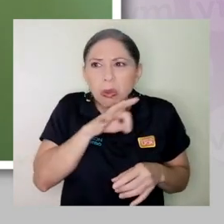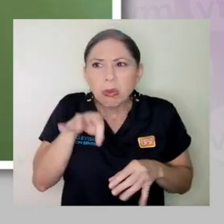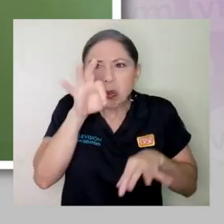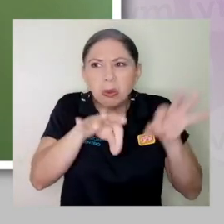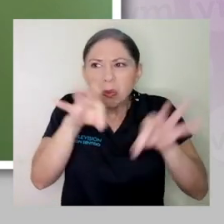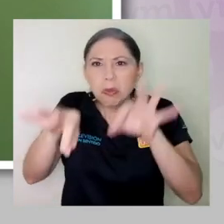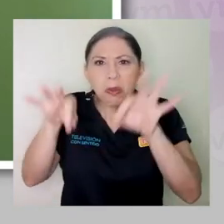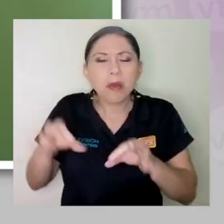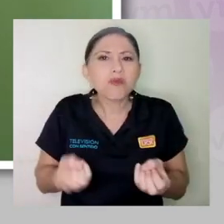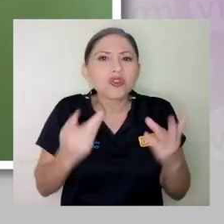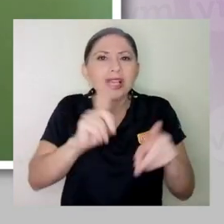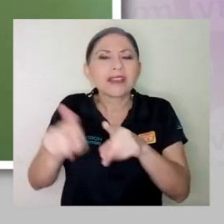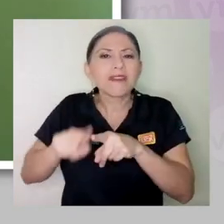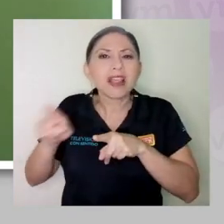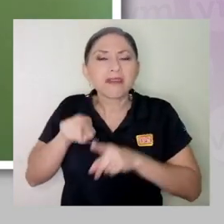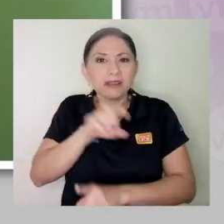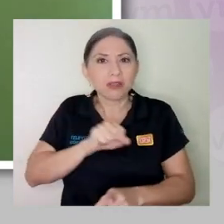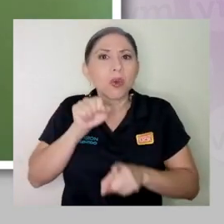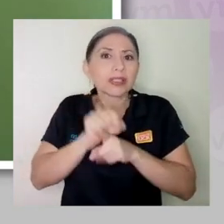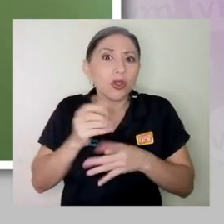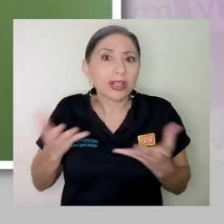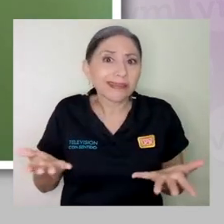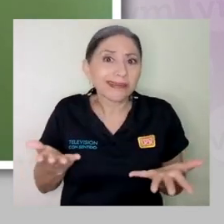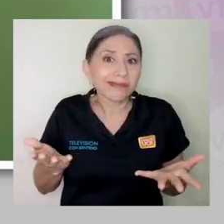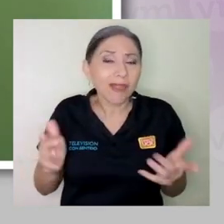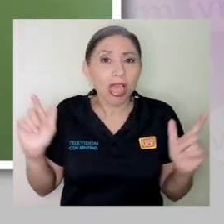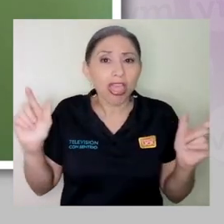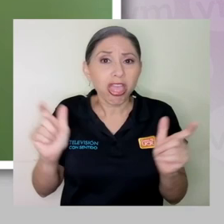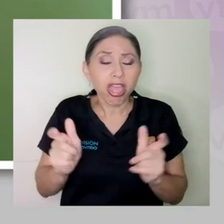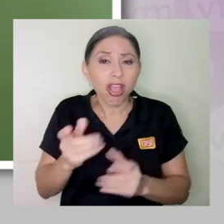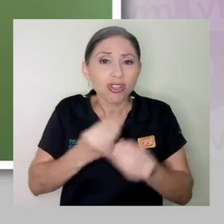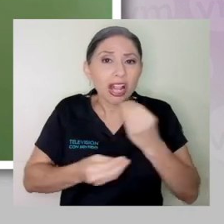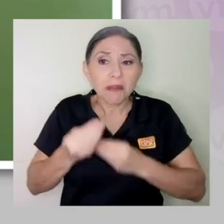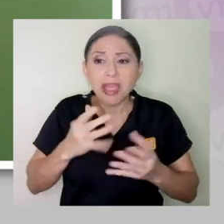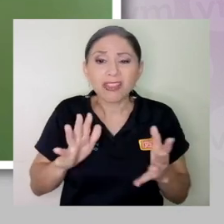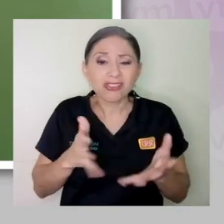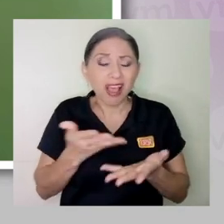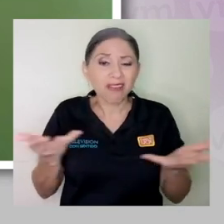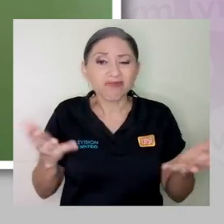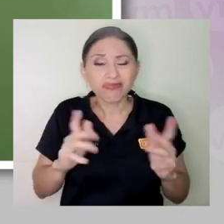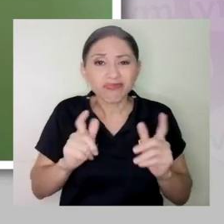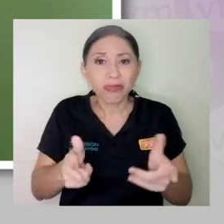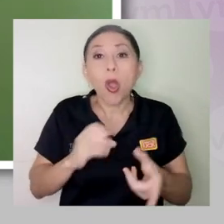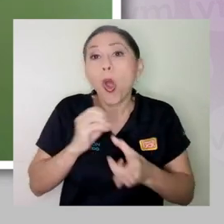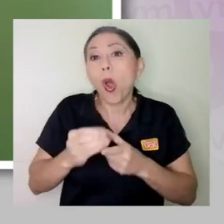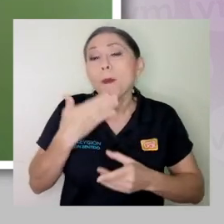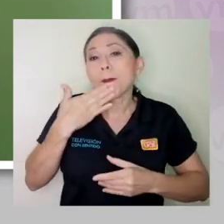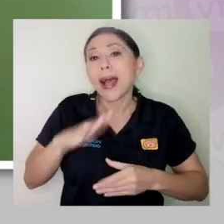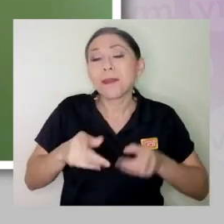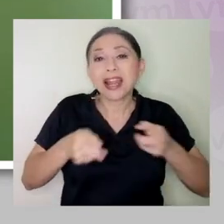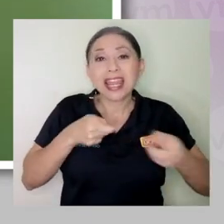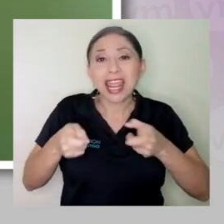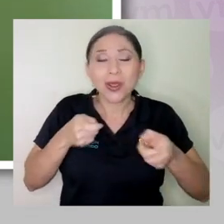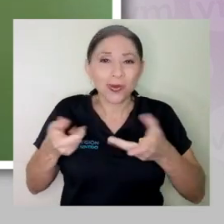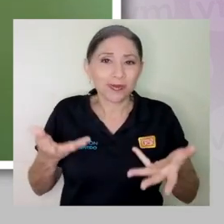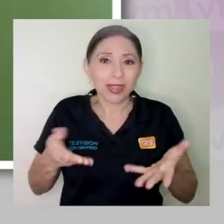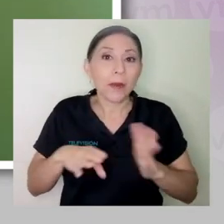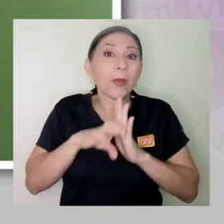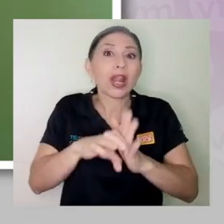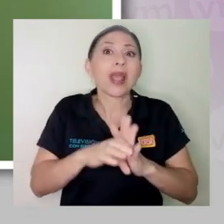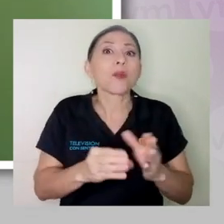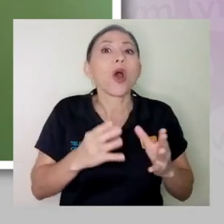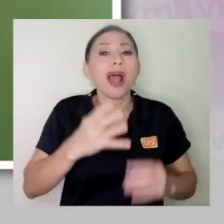un montón de situaciones que pueden estar relacionadas con que se pierdan los alimentos o incluso el mal manejo pues cosecha, ¿verdad?